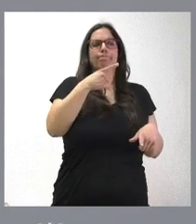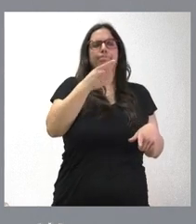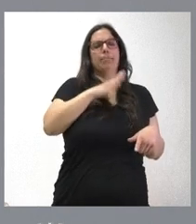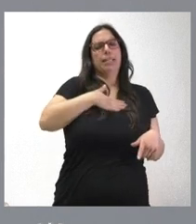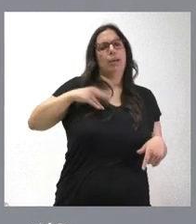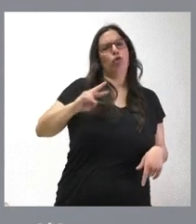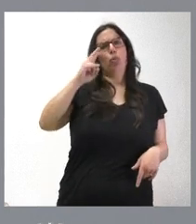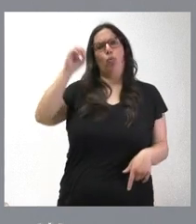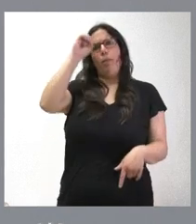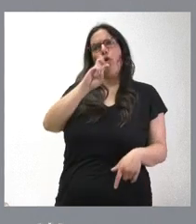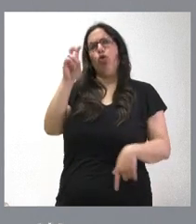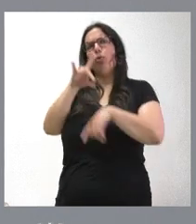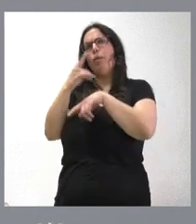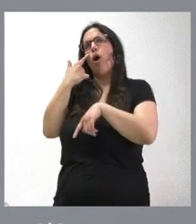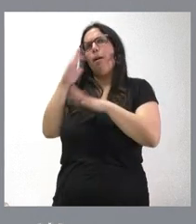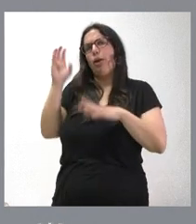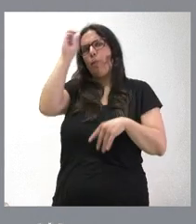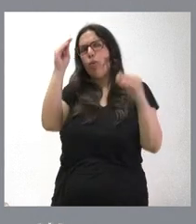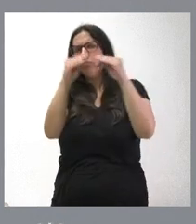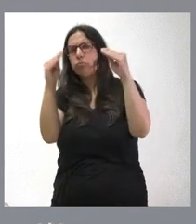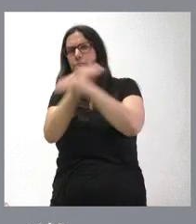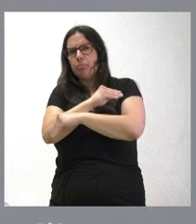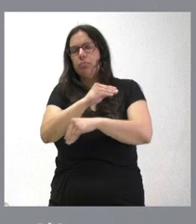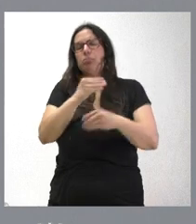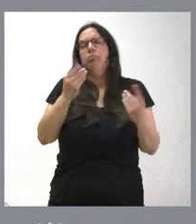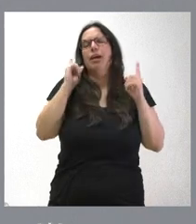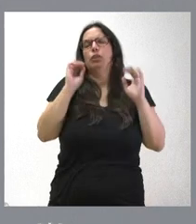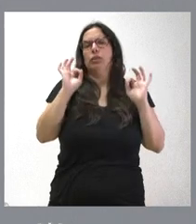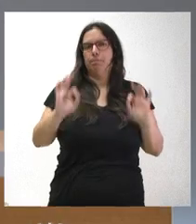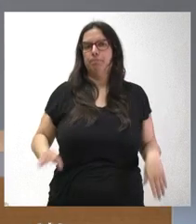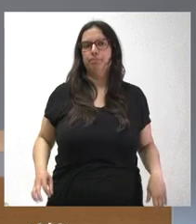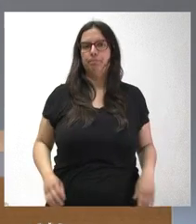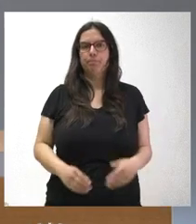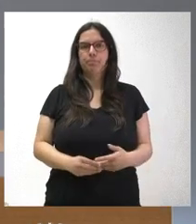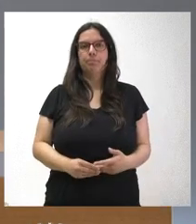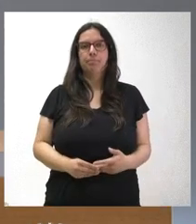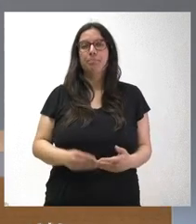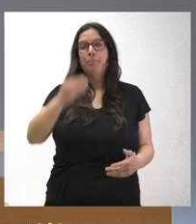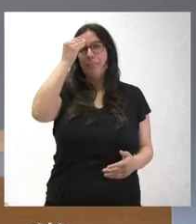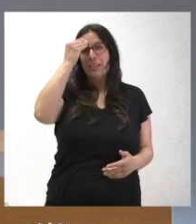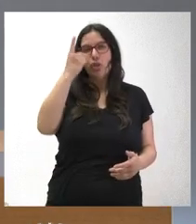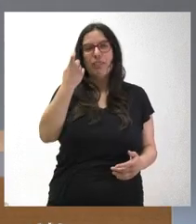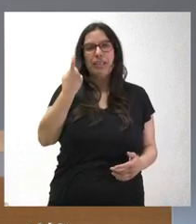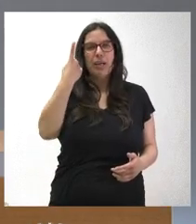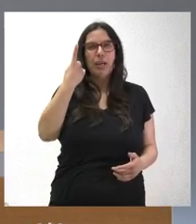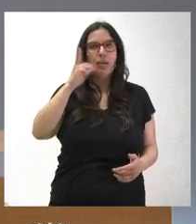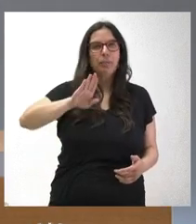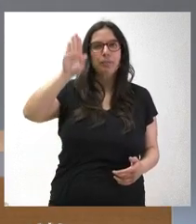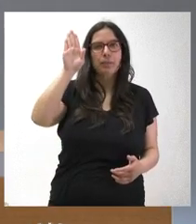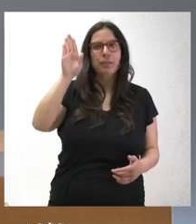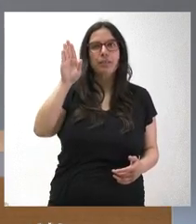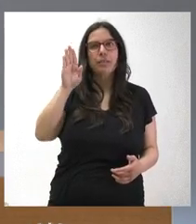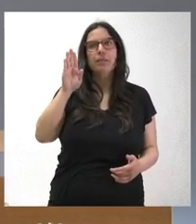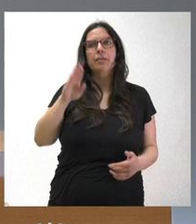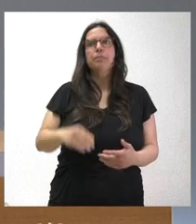de una segunda opinión médica para su caso concreto para su caso específico creo que teníamos una pregunta del diario sí una